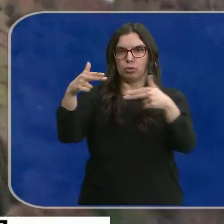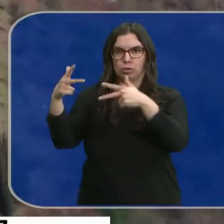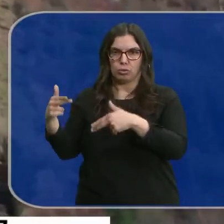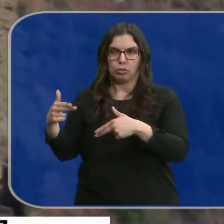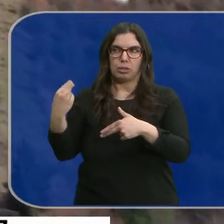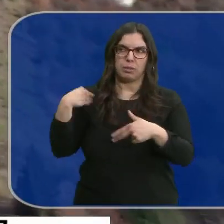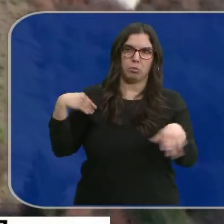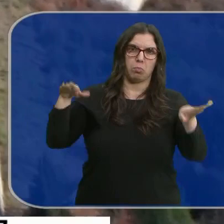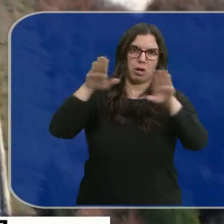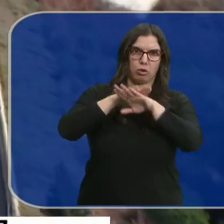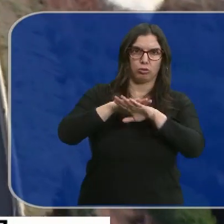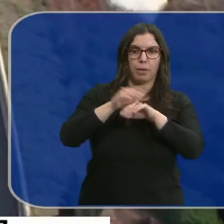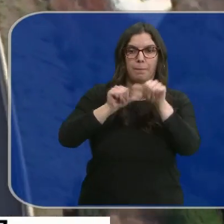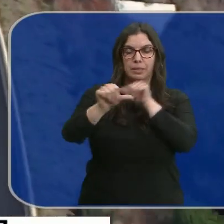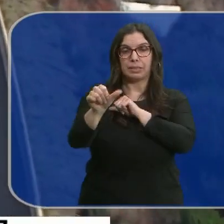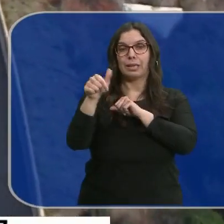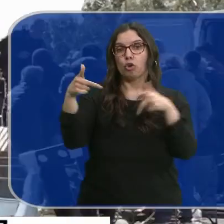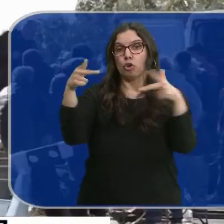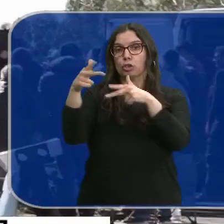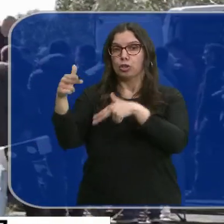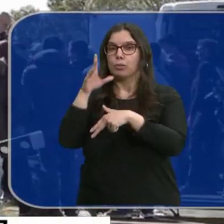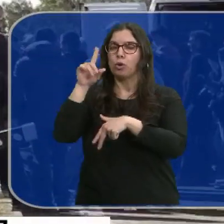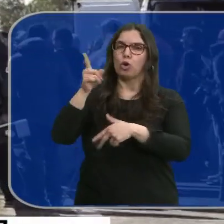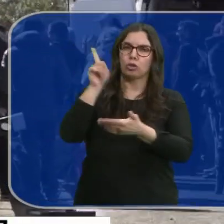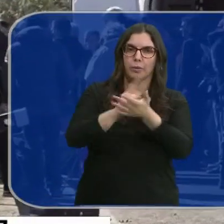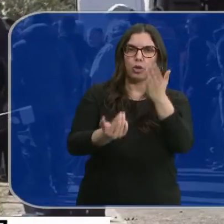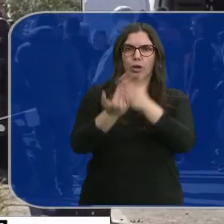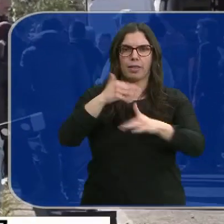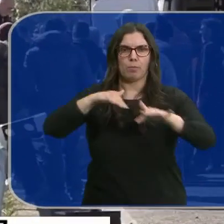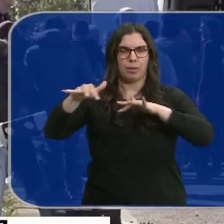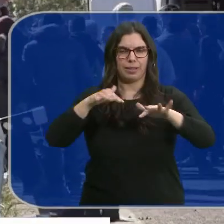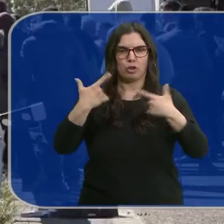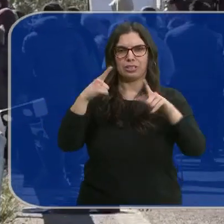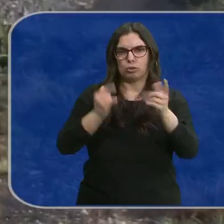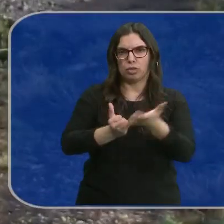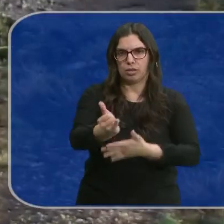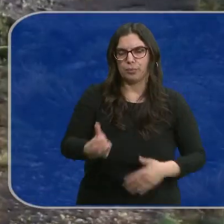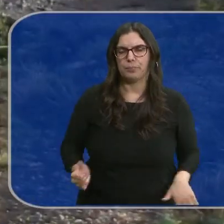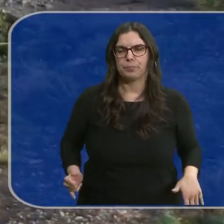después de la medianoche. Esos cortes se enmarcan en una nueva jornada de movilizaciones agrarias.